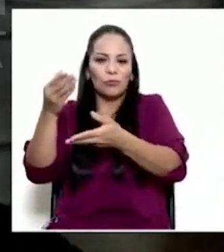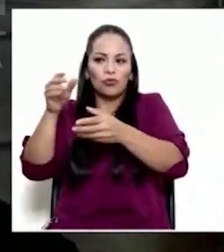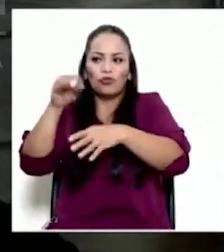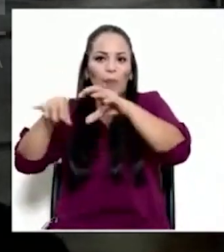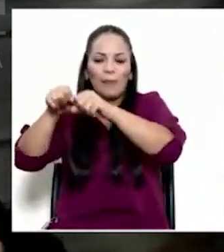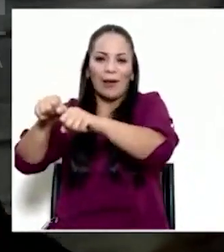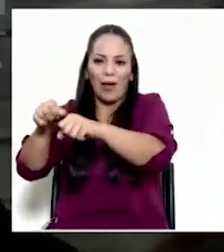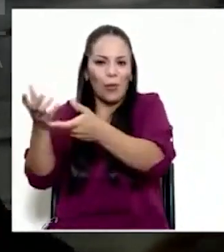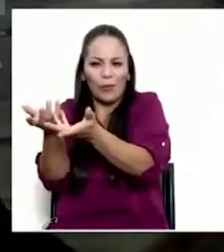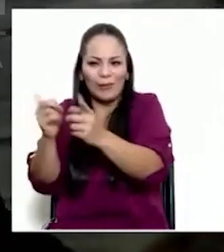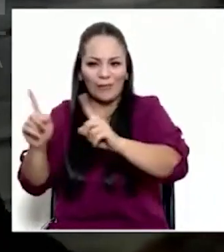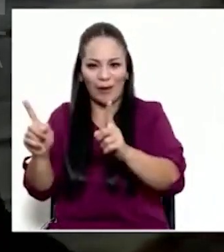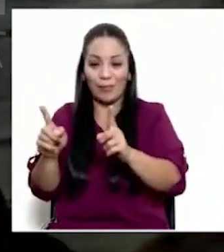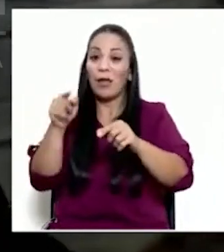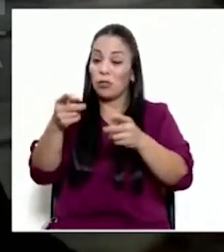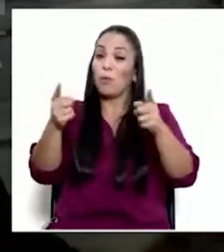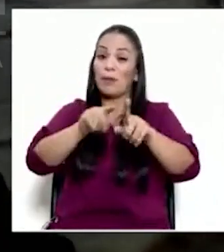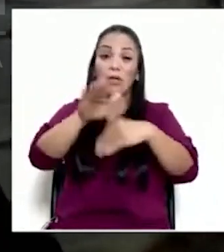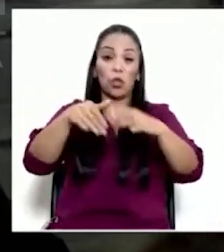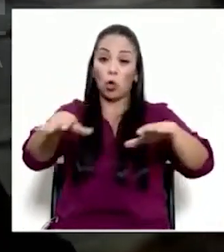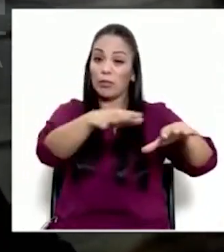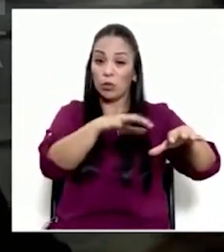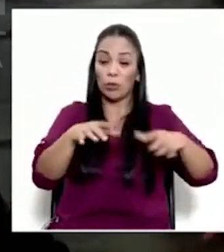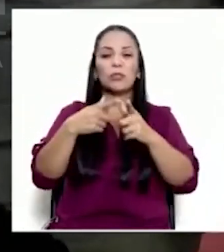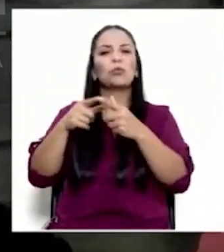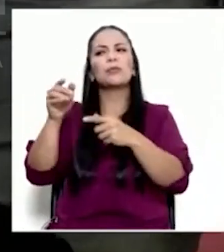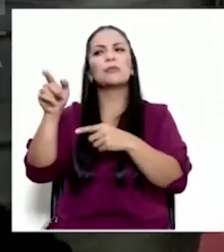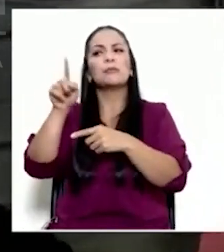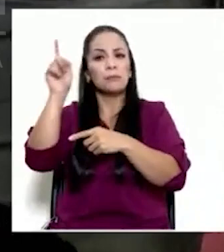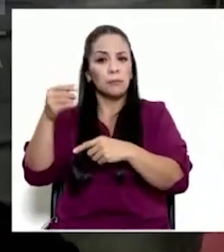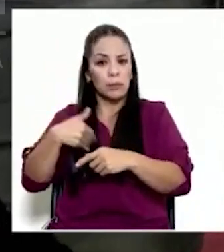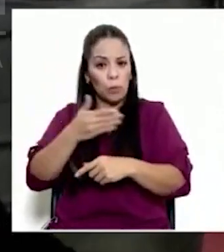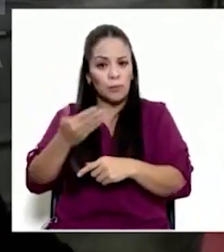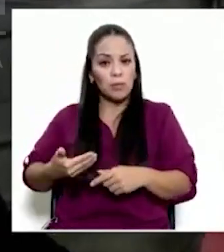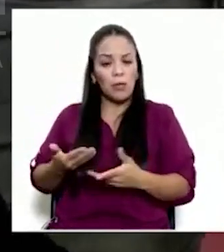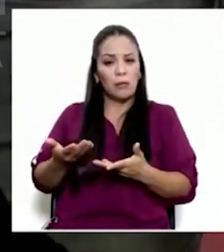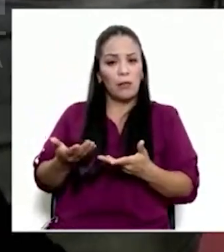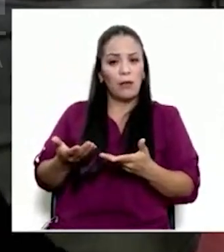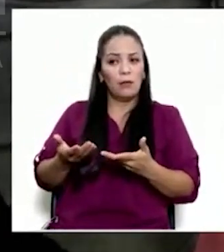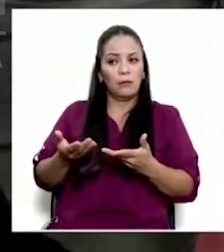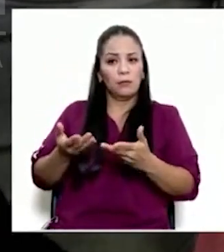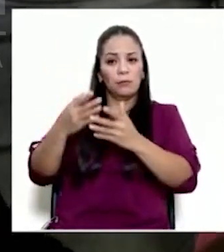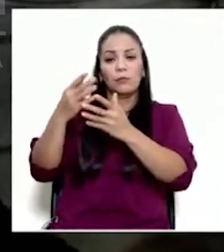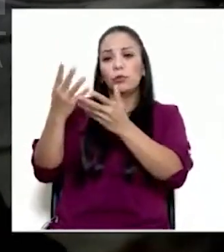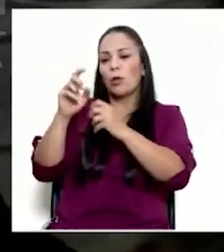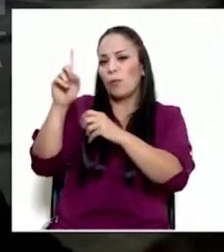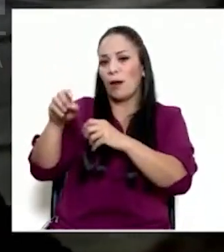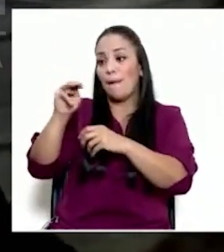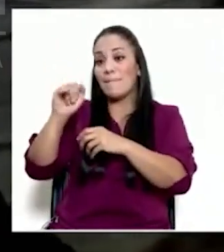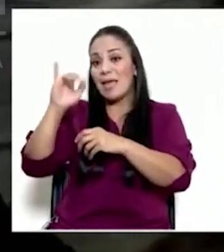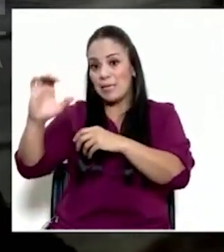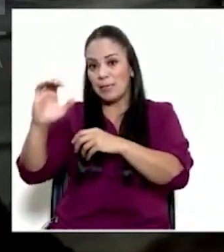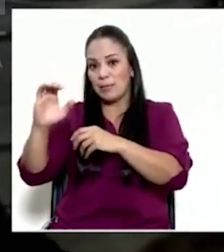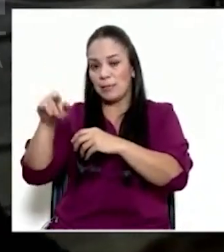especulación abierta en todos los sectores, señor Presidente. Entonces, yo quisiera preguntarle si de una vez y por todas, a través del MEIC, van a